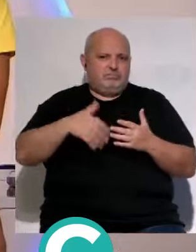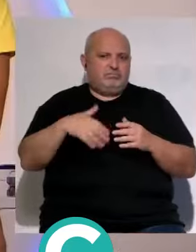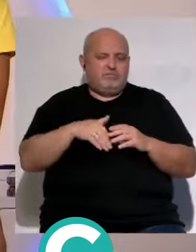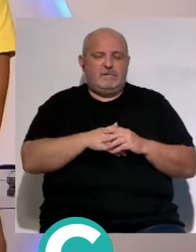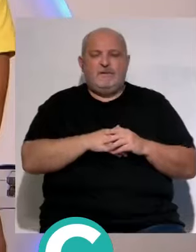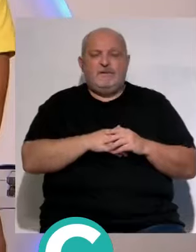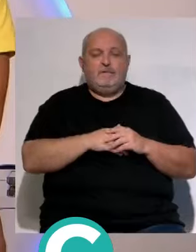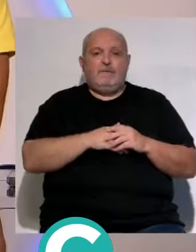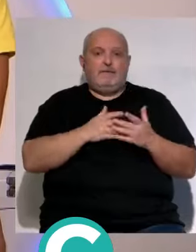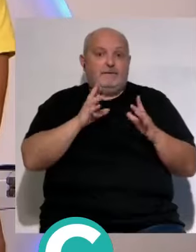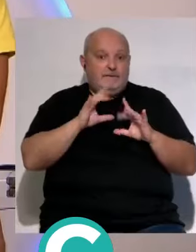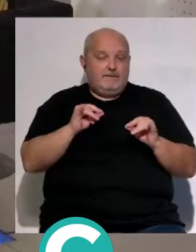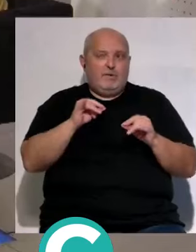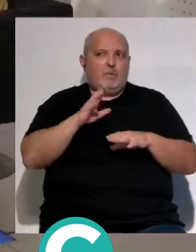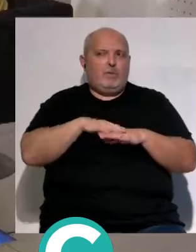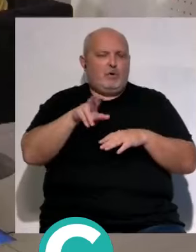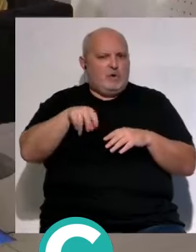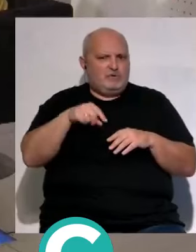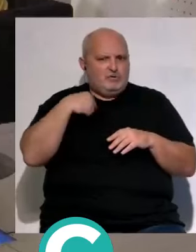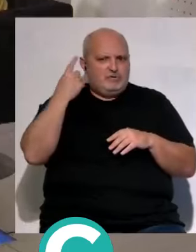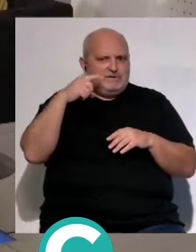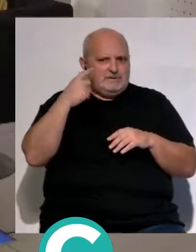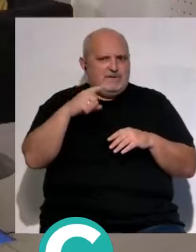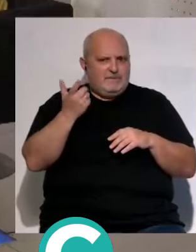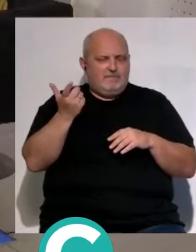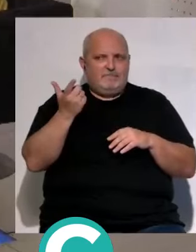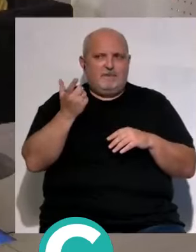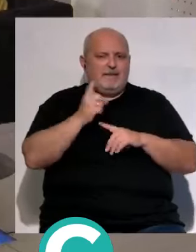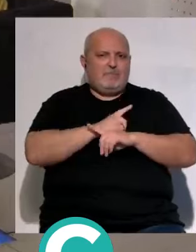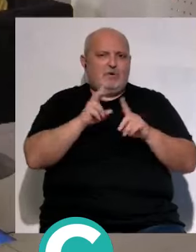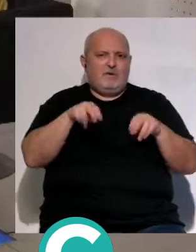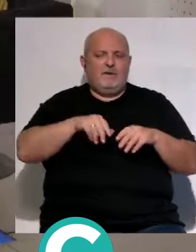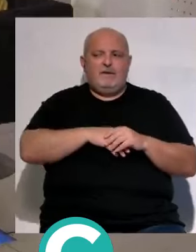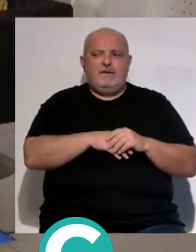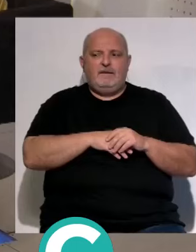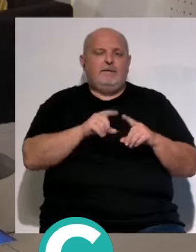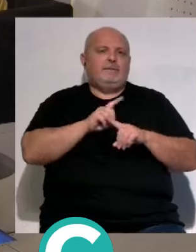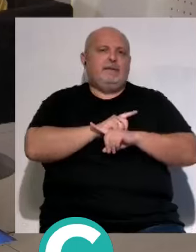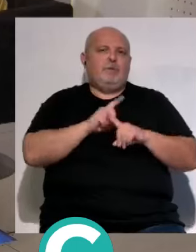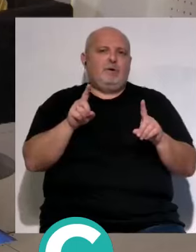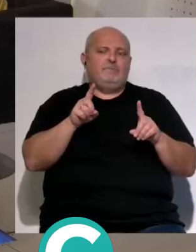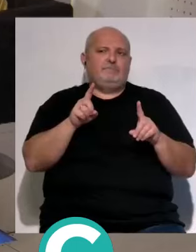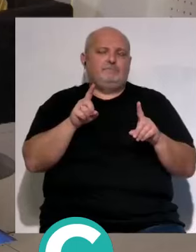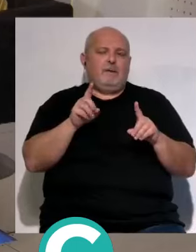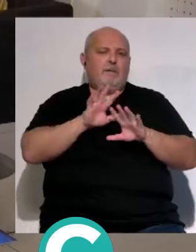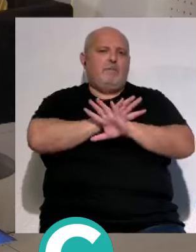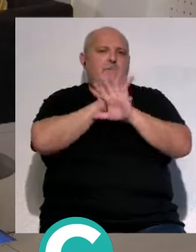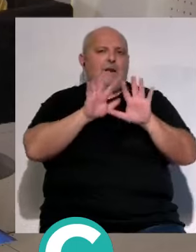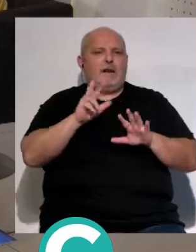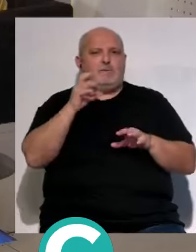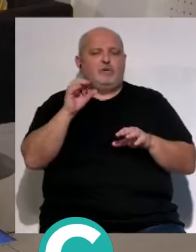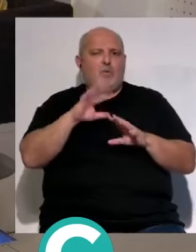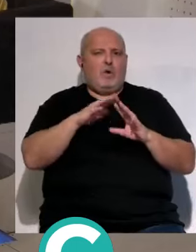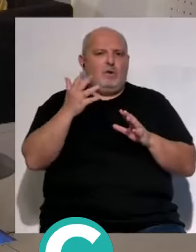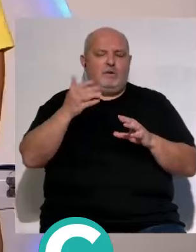que sí que sí si no es el culpable de la situación ni mucho menos pero tampoco es es que parece que Chris Ramos es